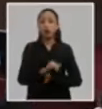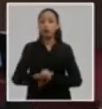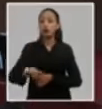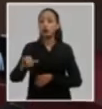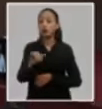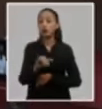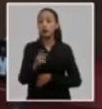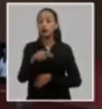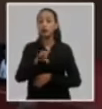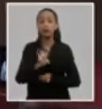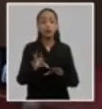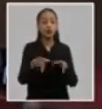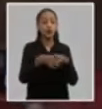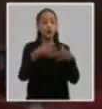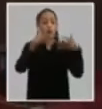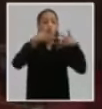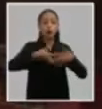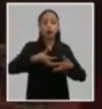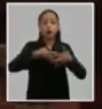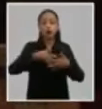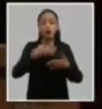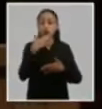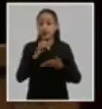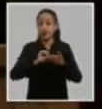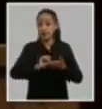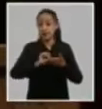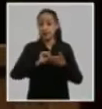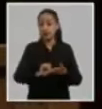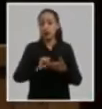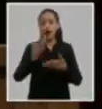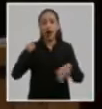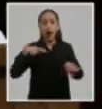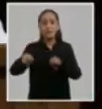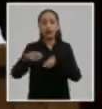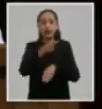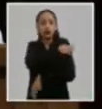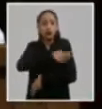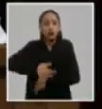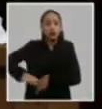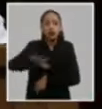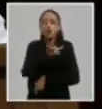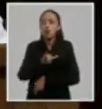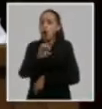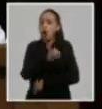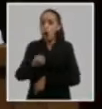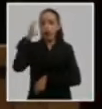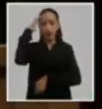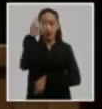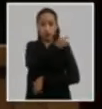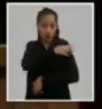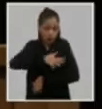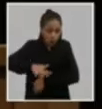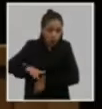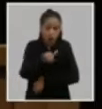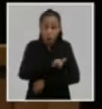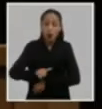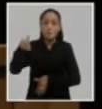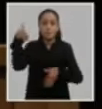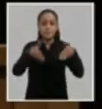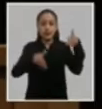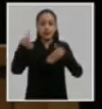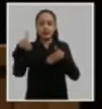el sector productivo de bienes y servicios la administración pública y las organizaciones de masas contando con la